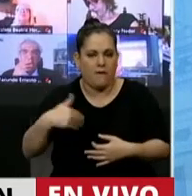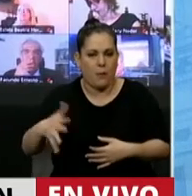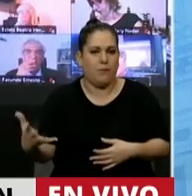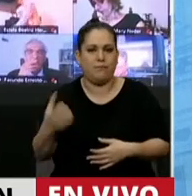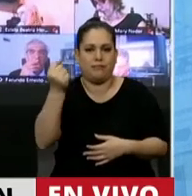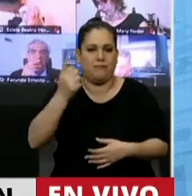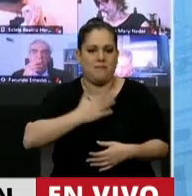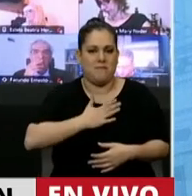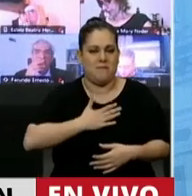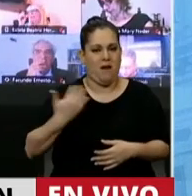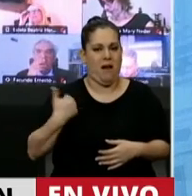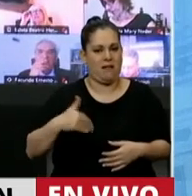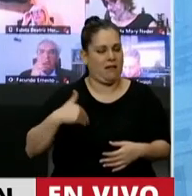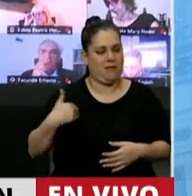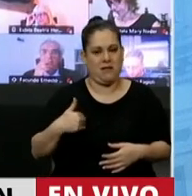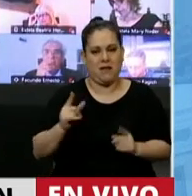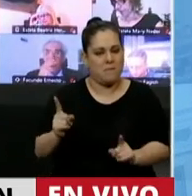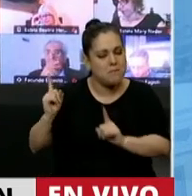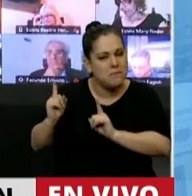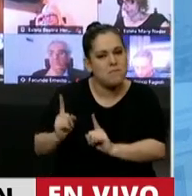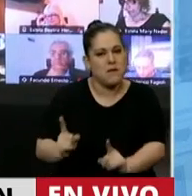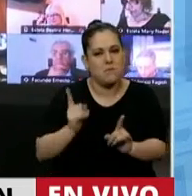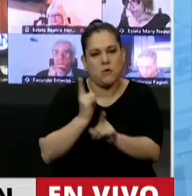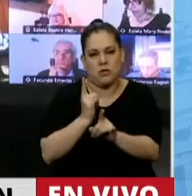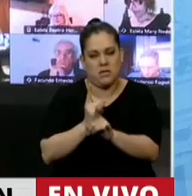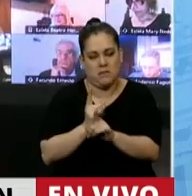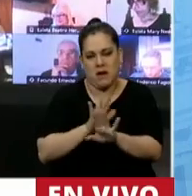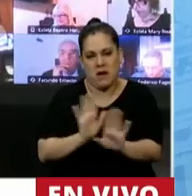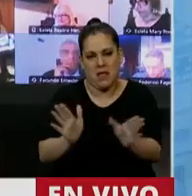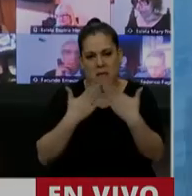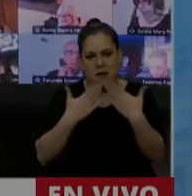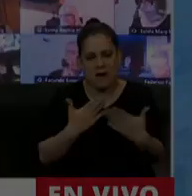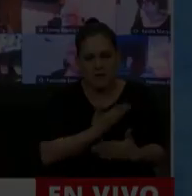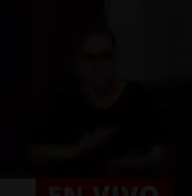ser argentino como lo han sido siempre. Nada más, señor Presidente. Gracias, diputada.